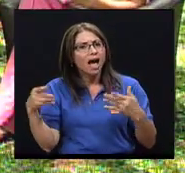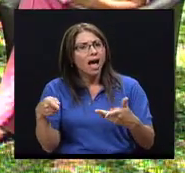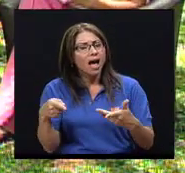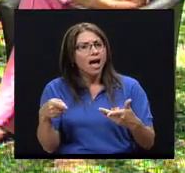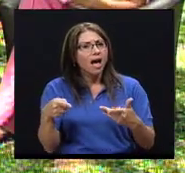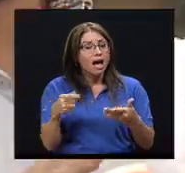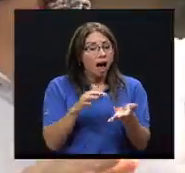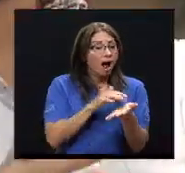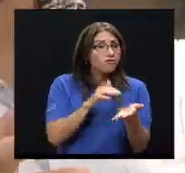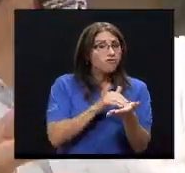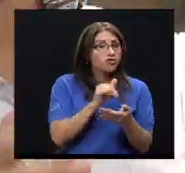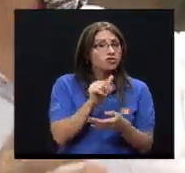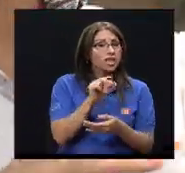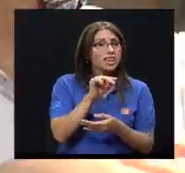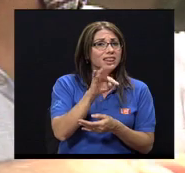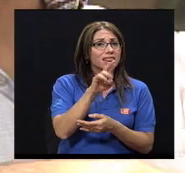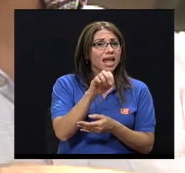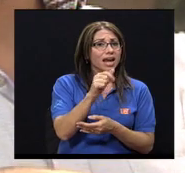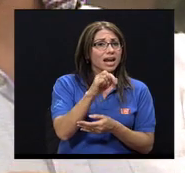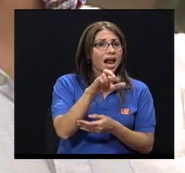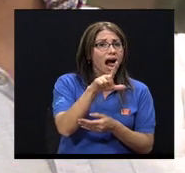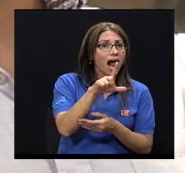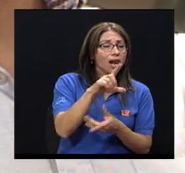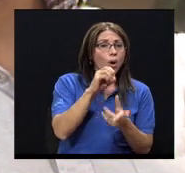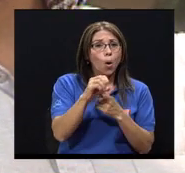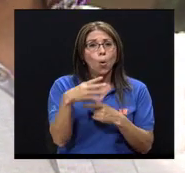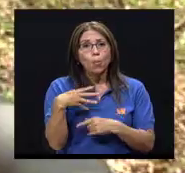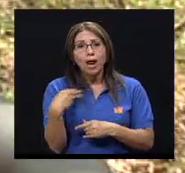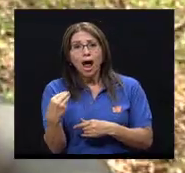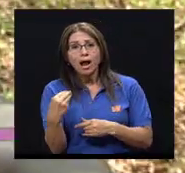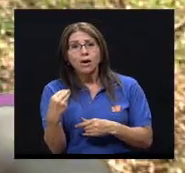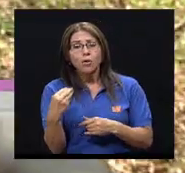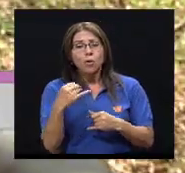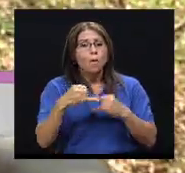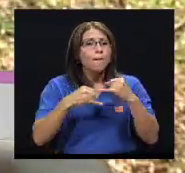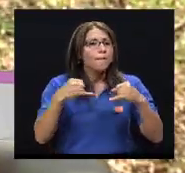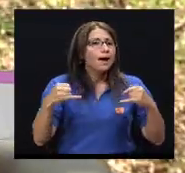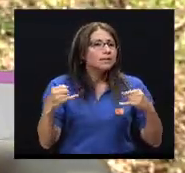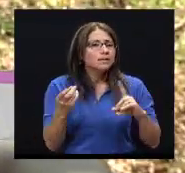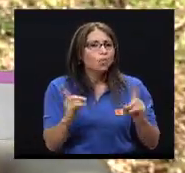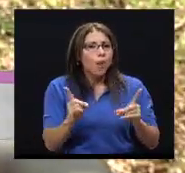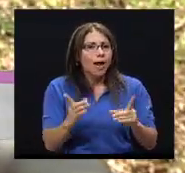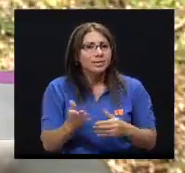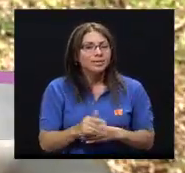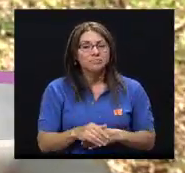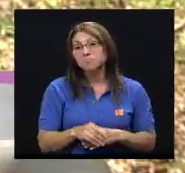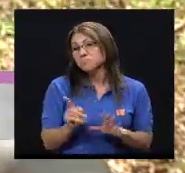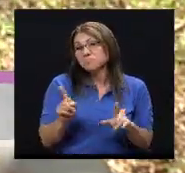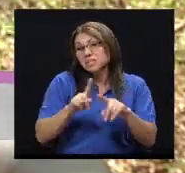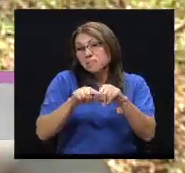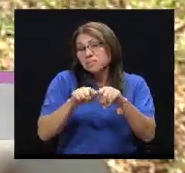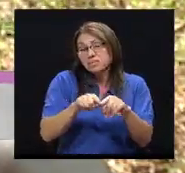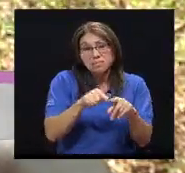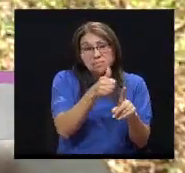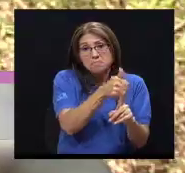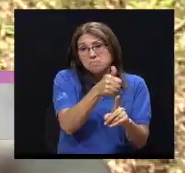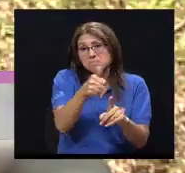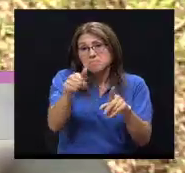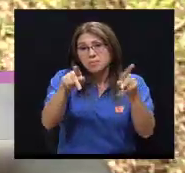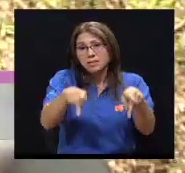arroz blanco, pastas, ¿qué tipo de pastas? Bueno, eso siempre es a gusto del cliente, les digo yo. En realidad,